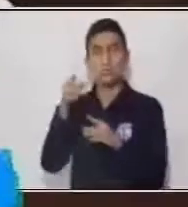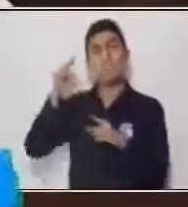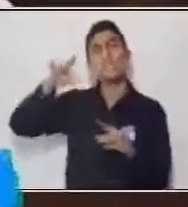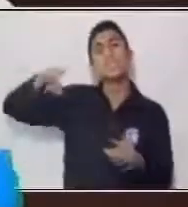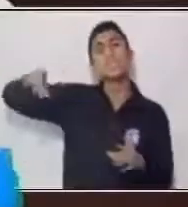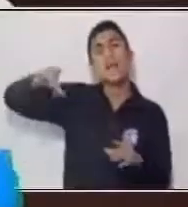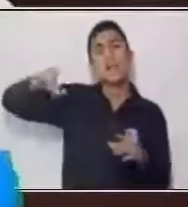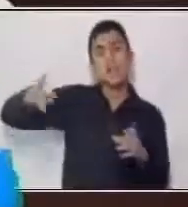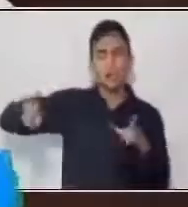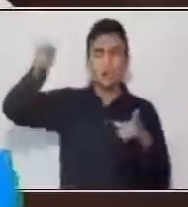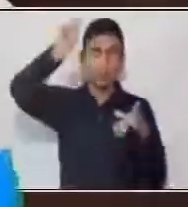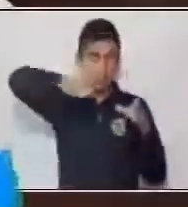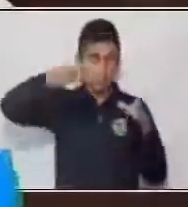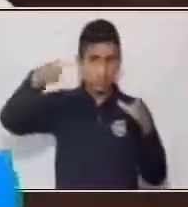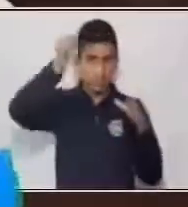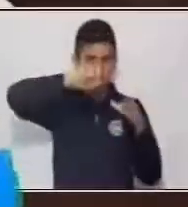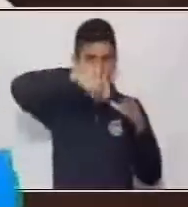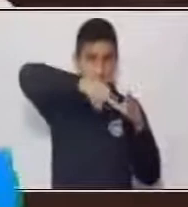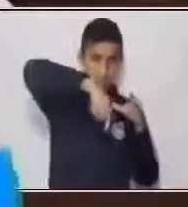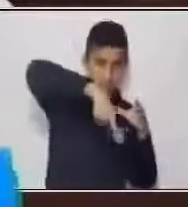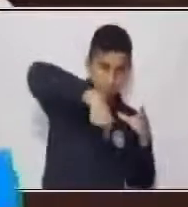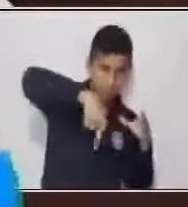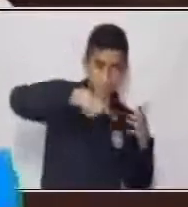Yo voy a depositar bastante.